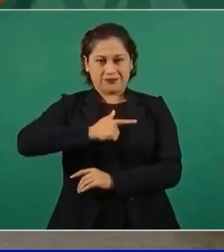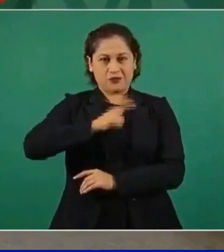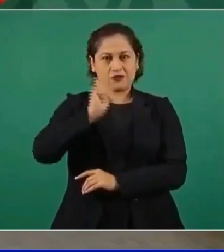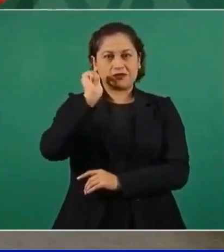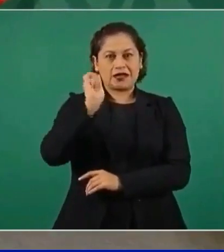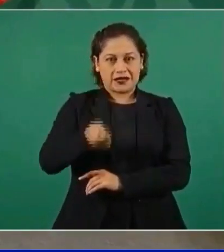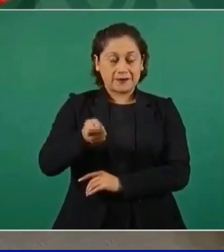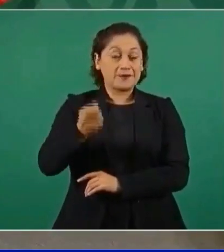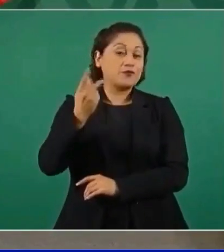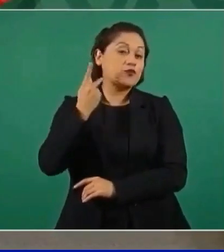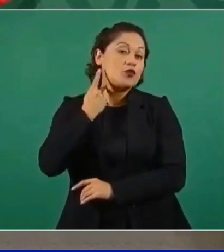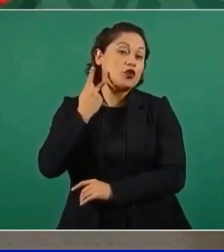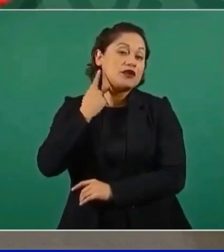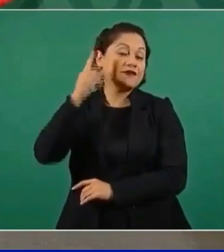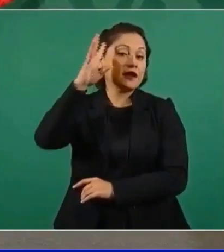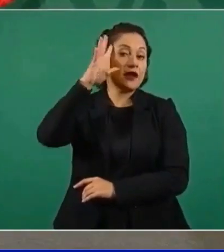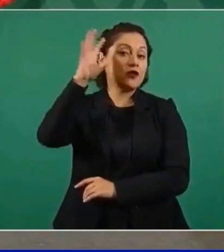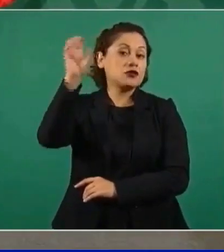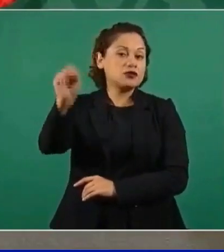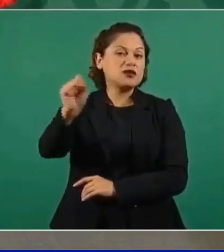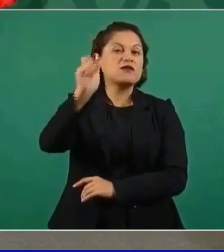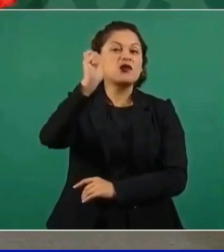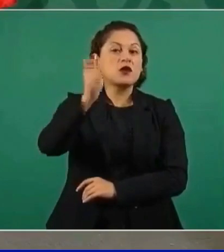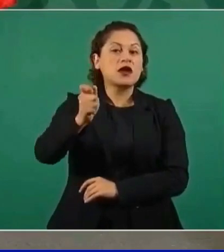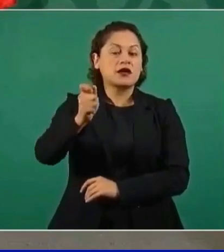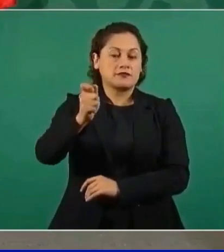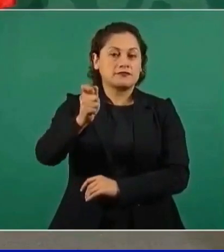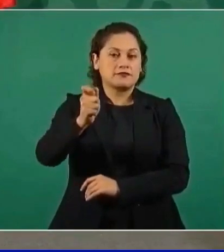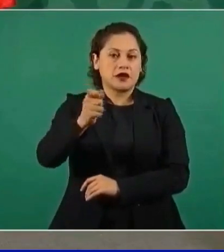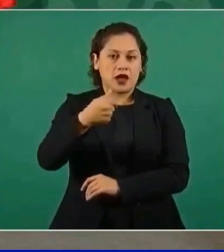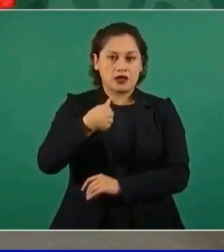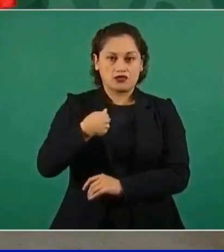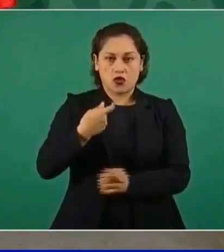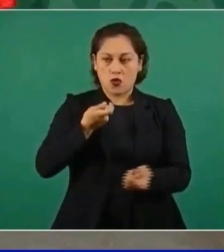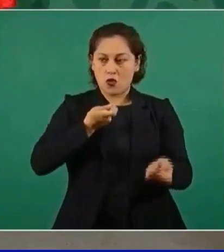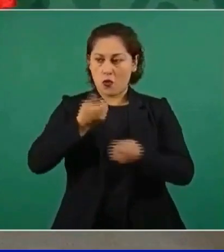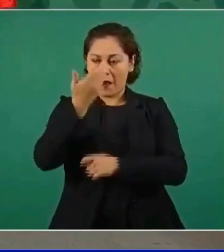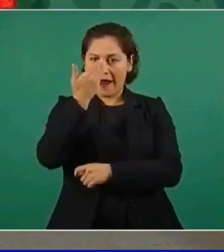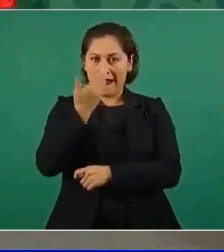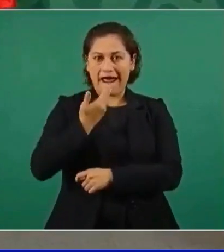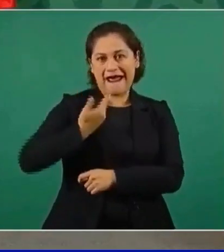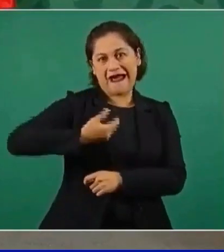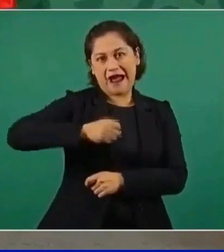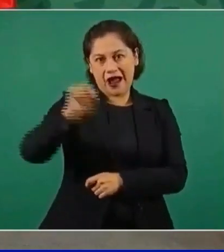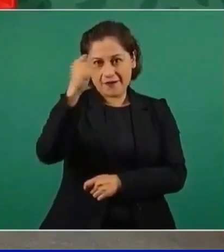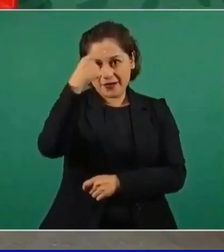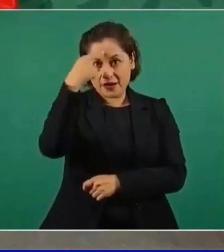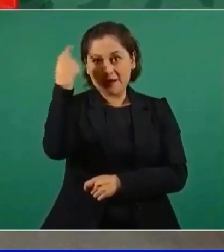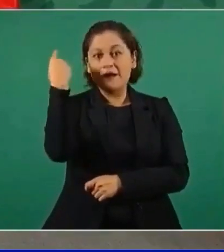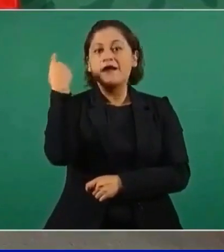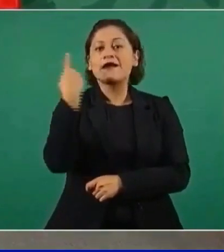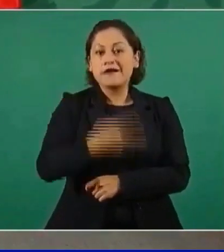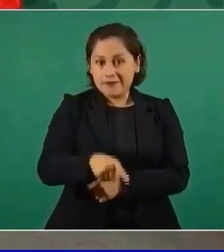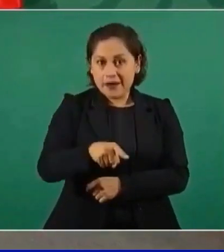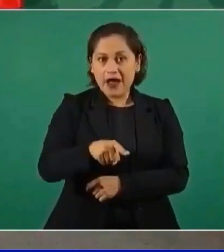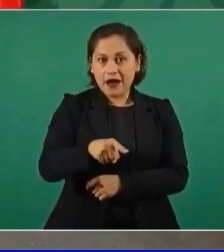gobernar, la política se inventó para evitar la guerra.